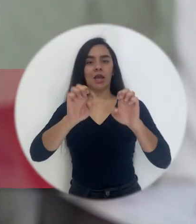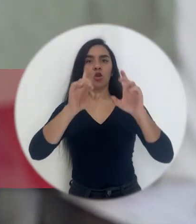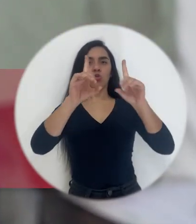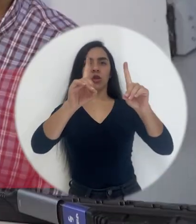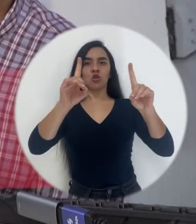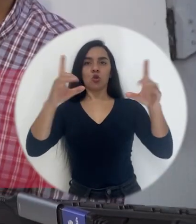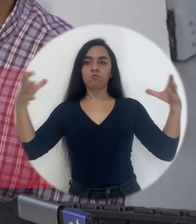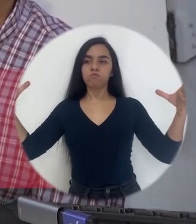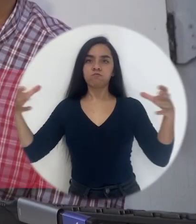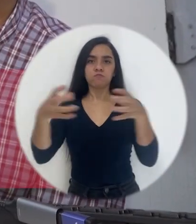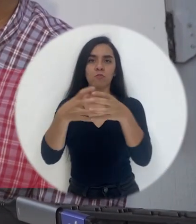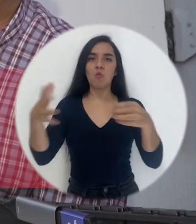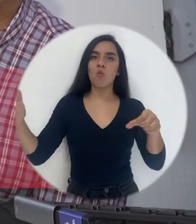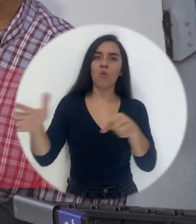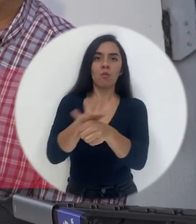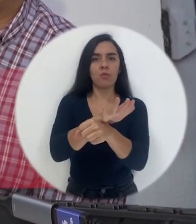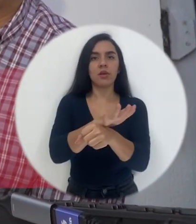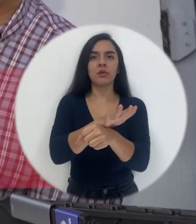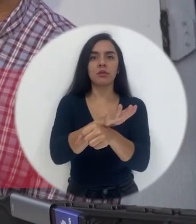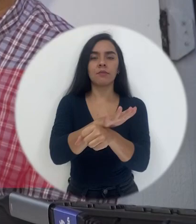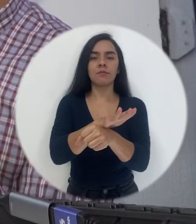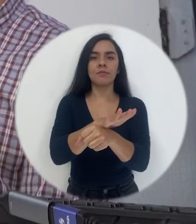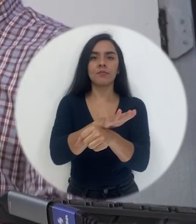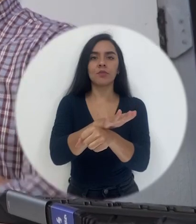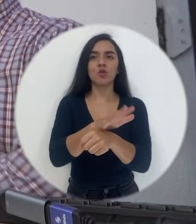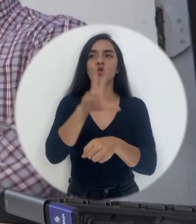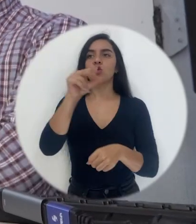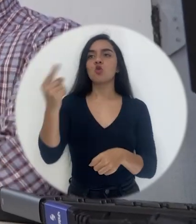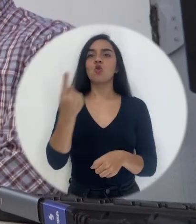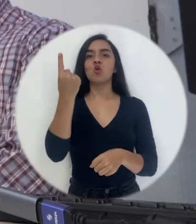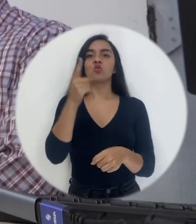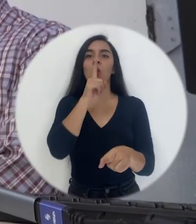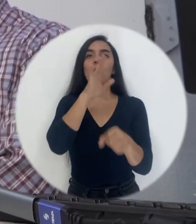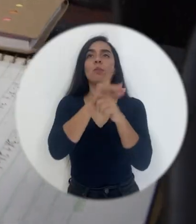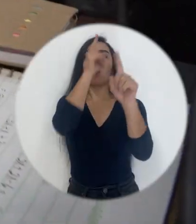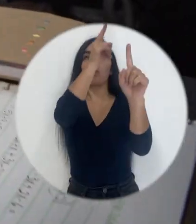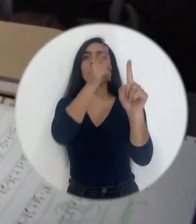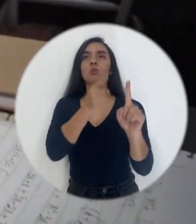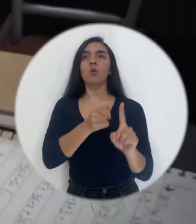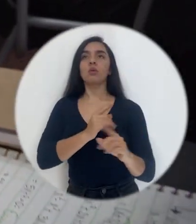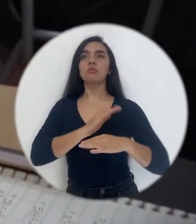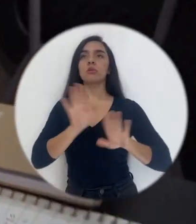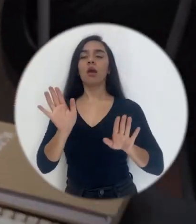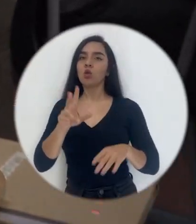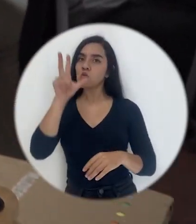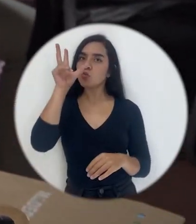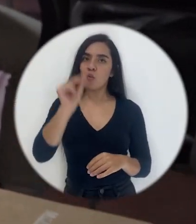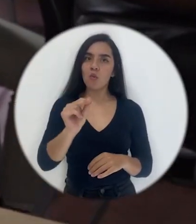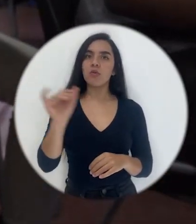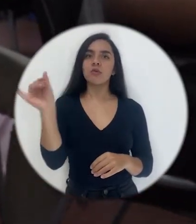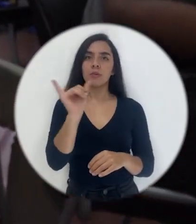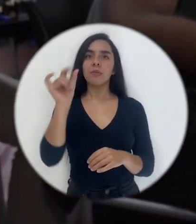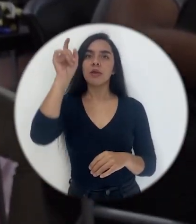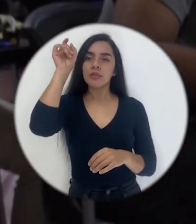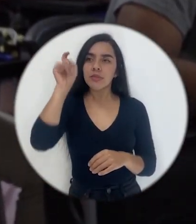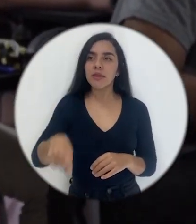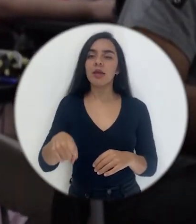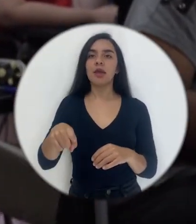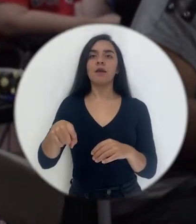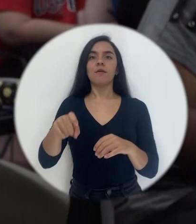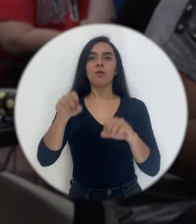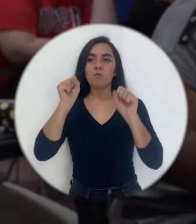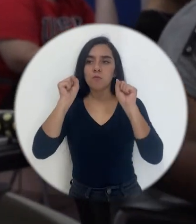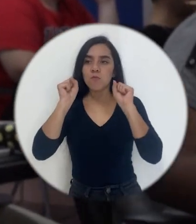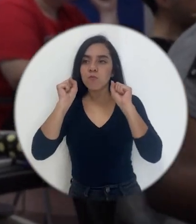integral, ¿verdad? A no solo tratar de cumplir unos objetivos curriculares, sino además trascender a